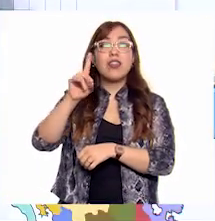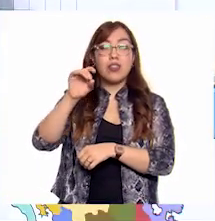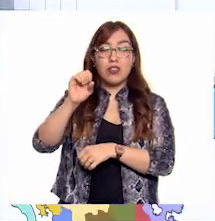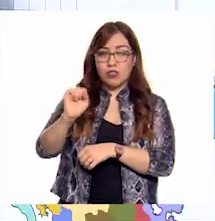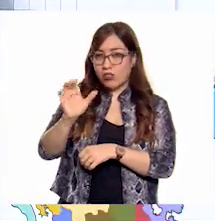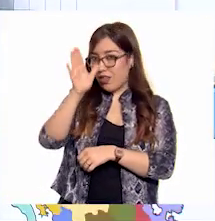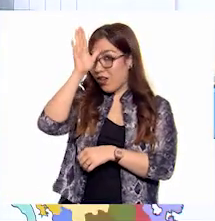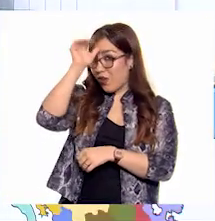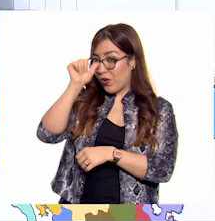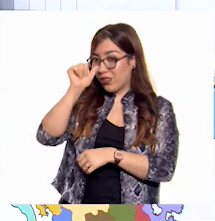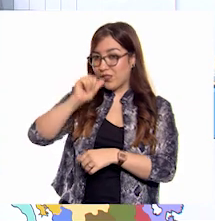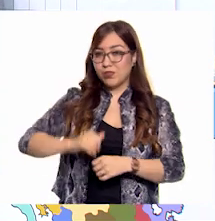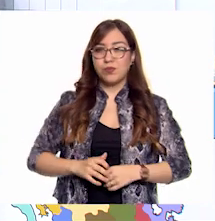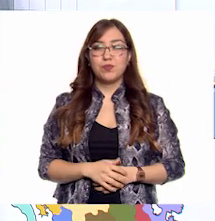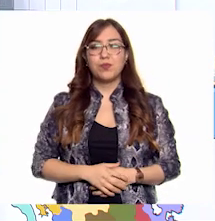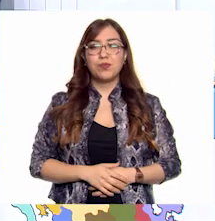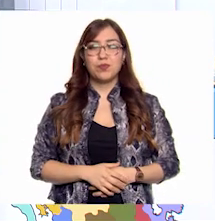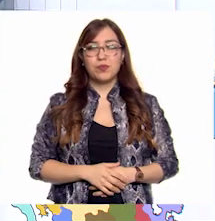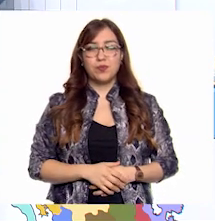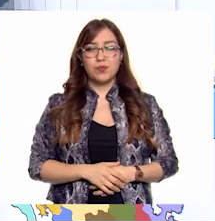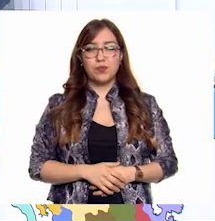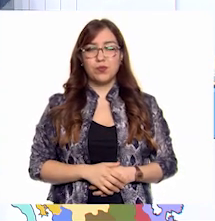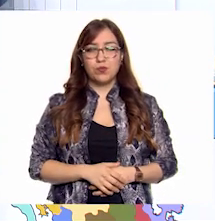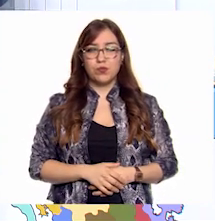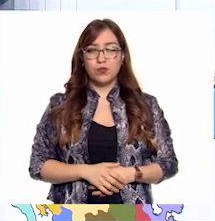Ok, a ver, vamos a ver. ¡Ah, muy bien!